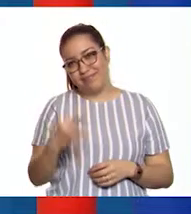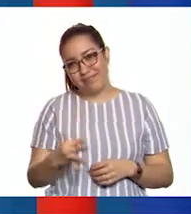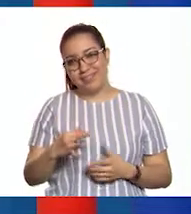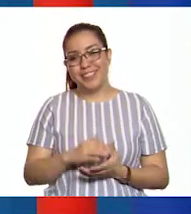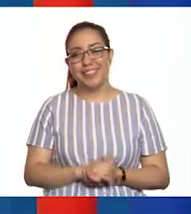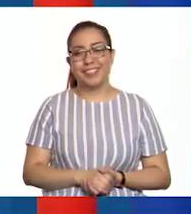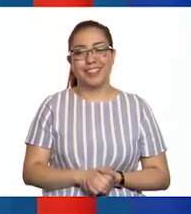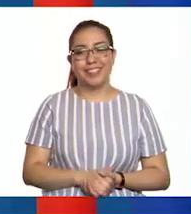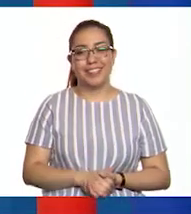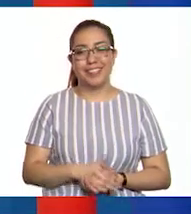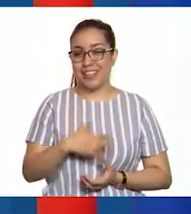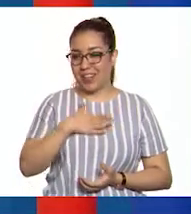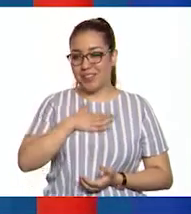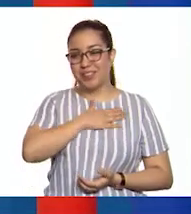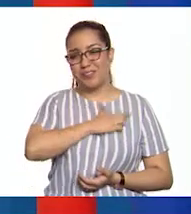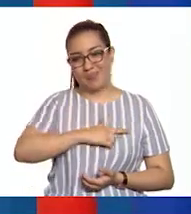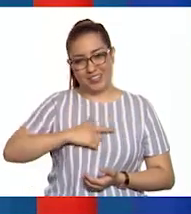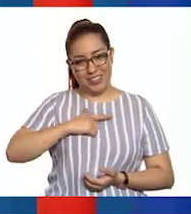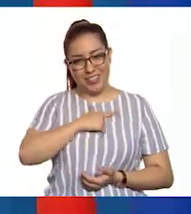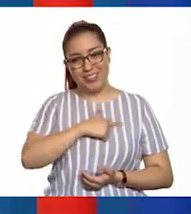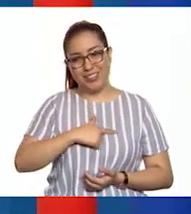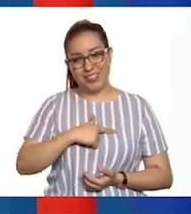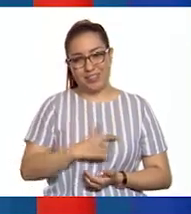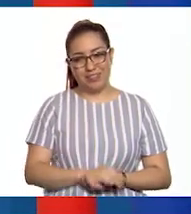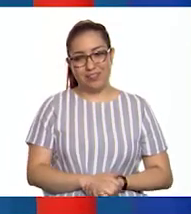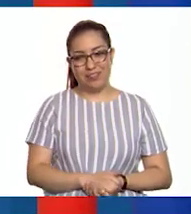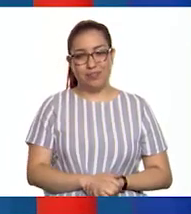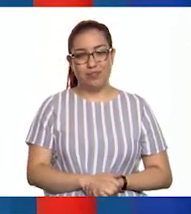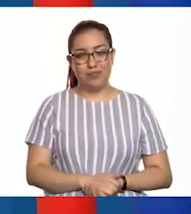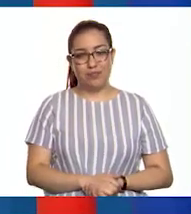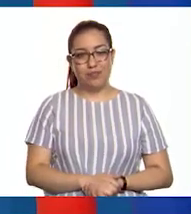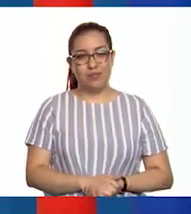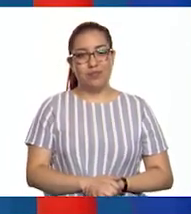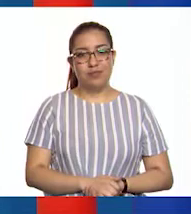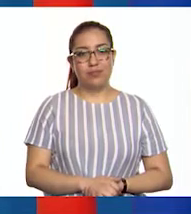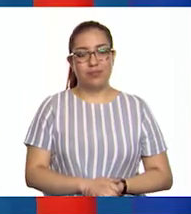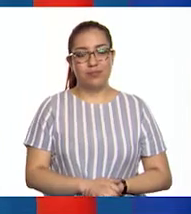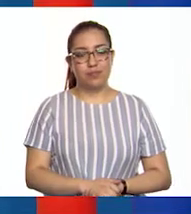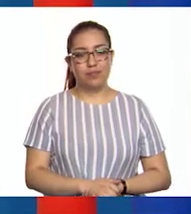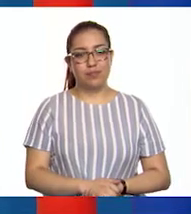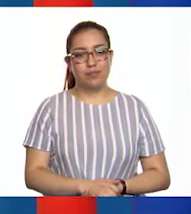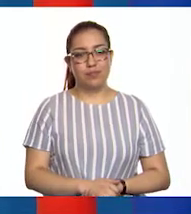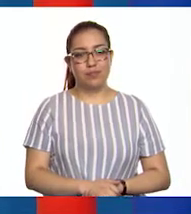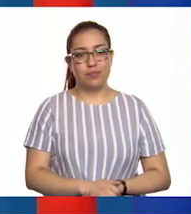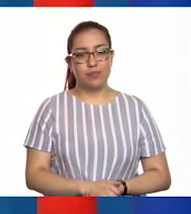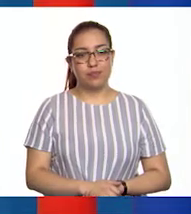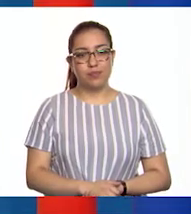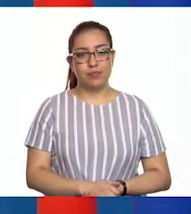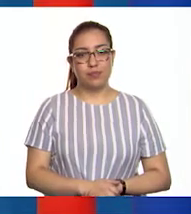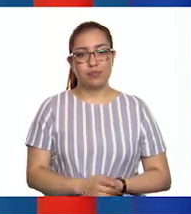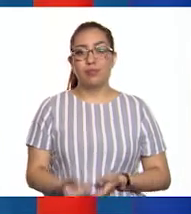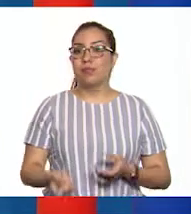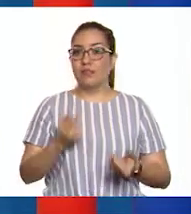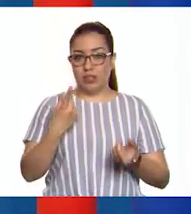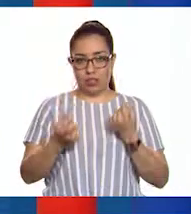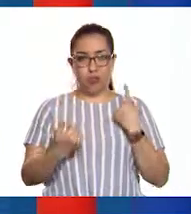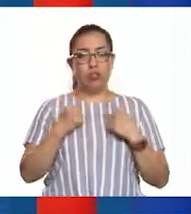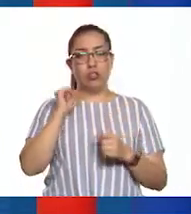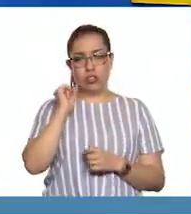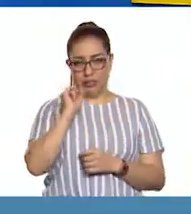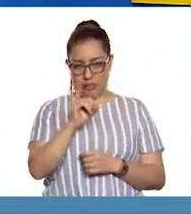bien. A me gusta muchísimo. Eso sí, sabe que, bueno, pues, hay algunos que solamente no los podemos comer, no todos.